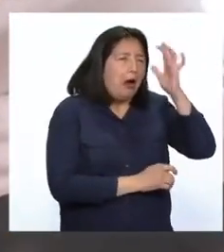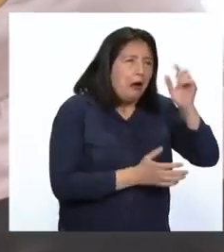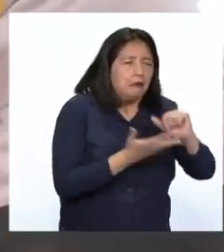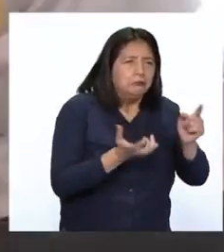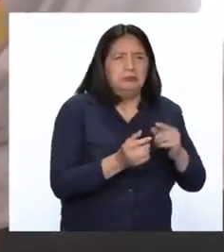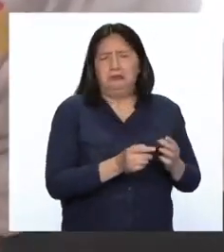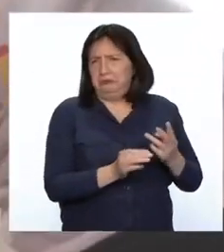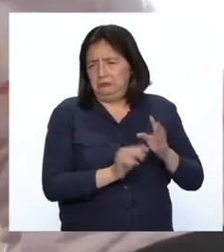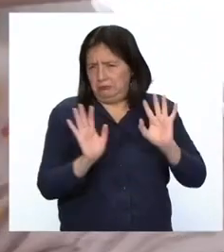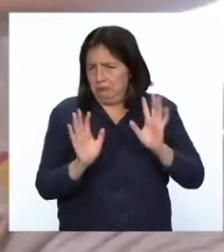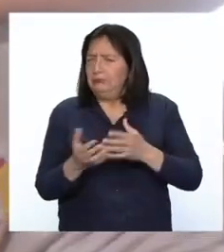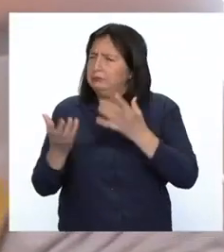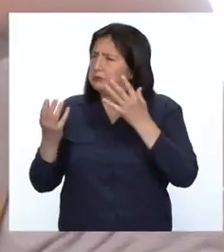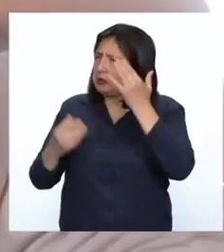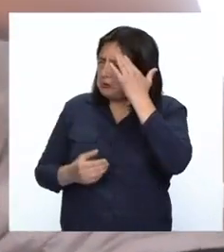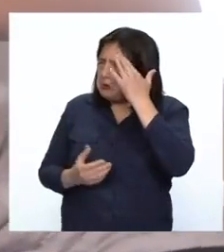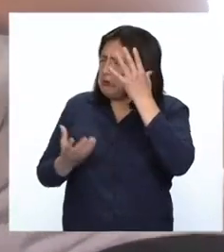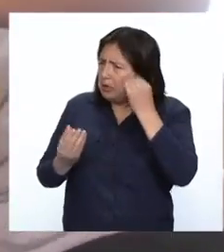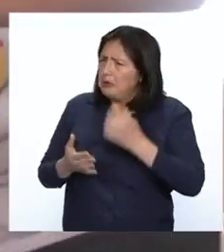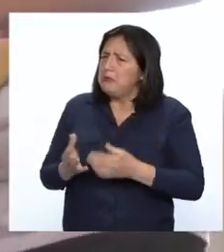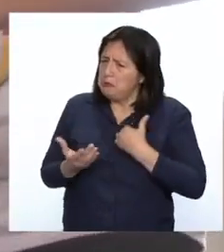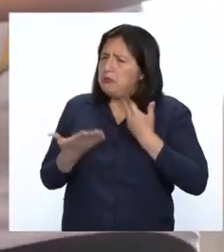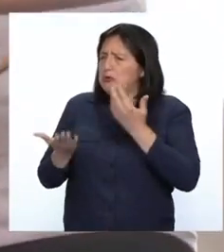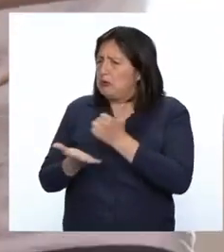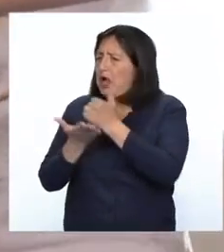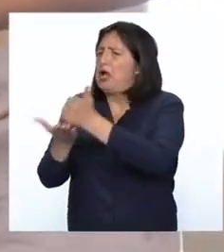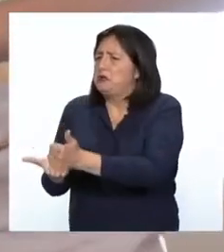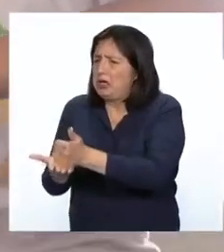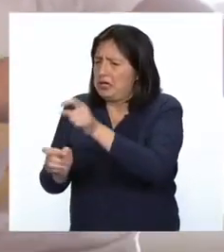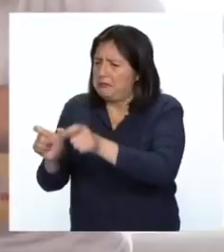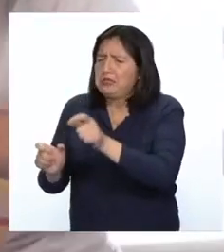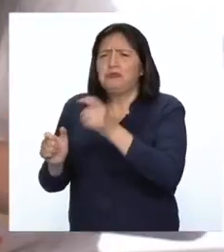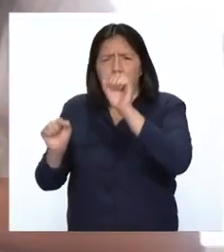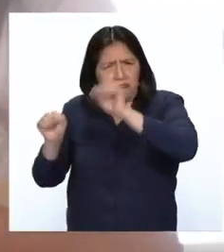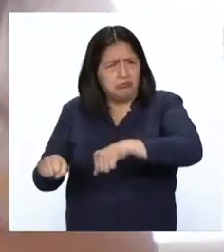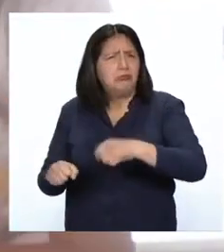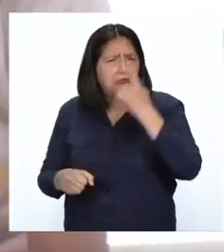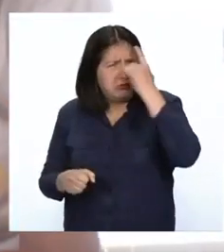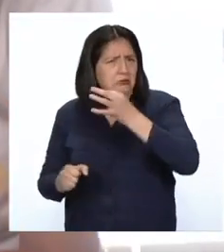conocimiento que tengamos podemos ayudar a las personas y creo que eso es más importante.